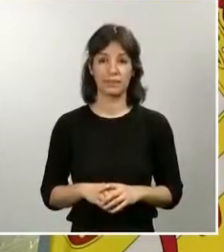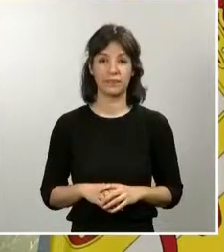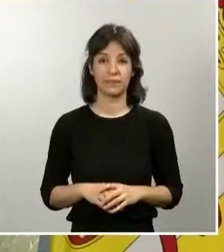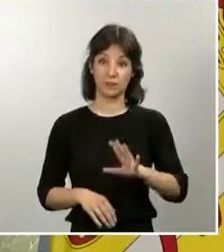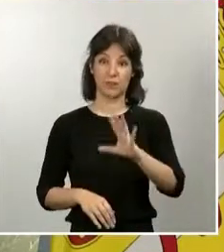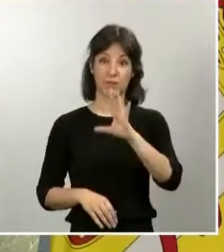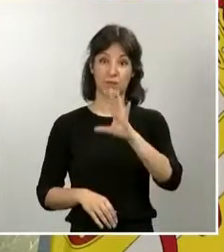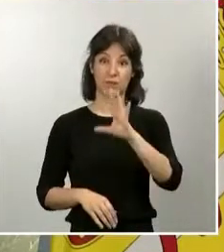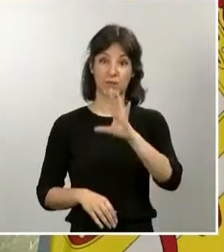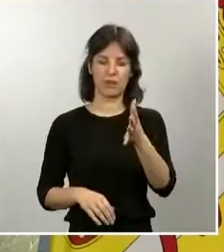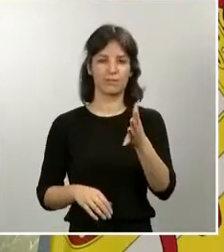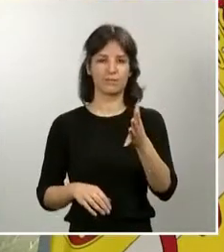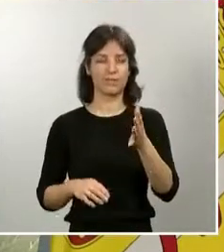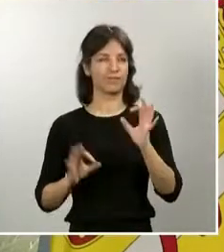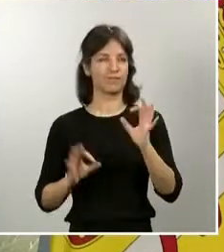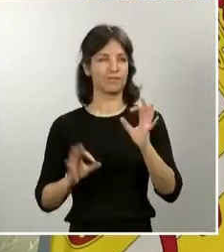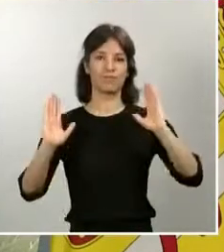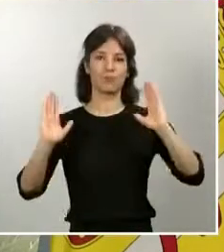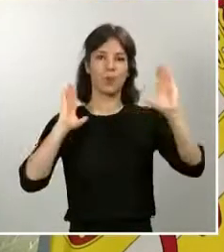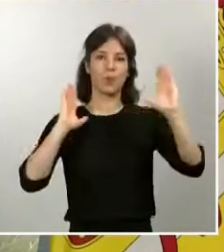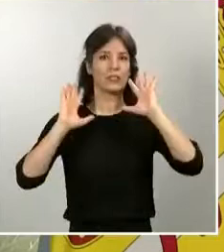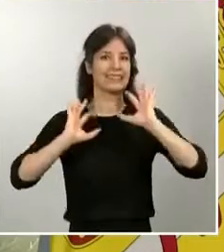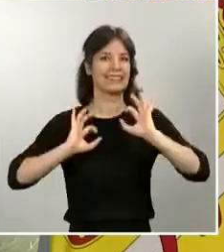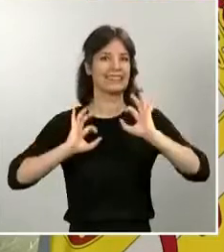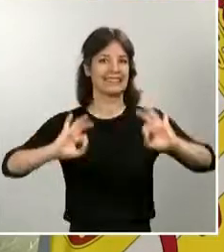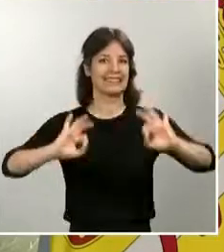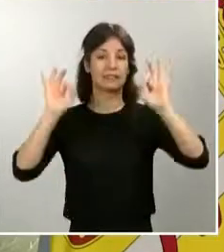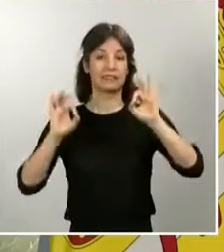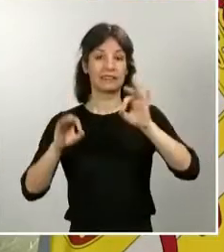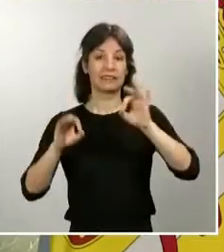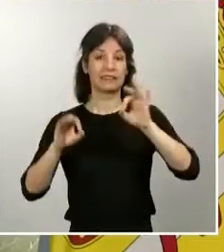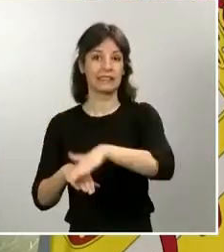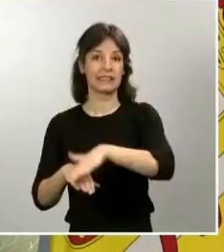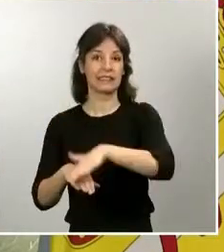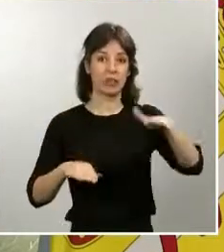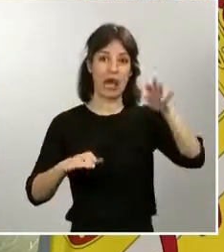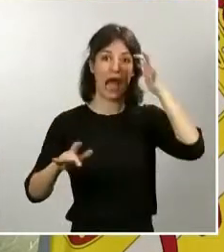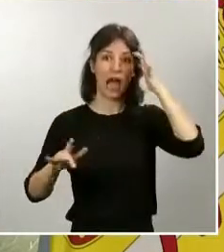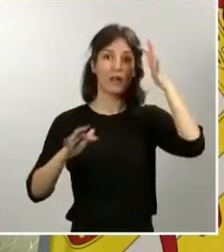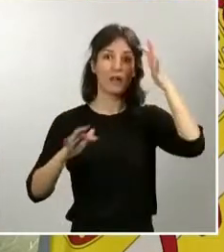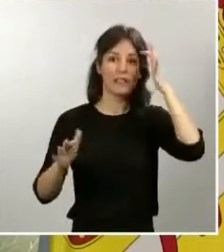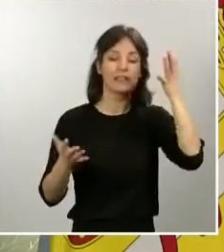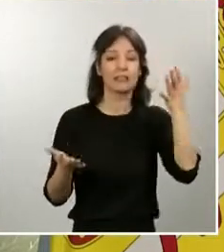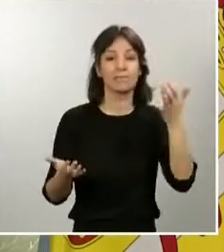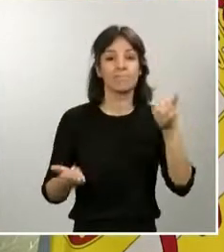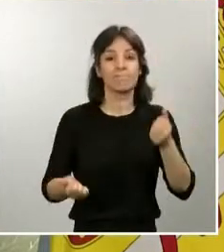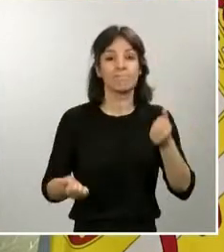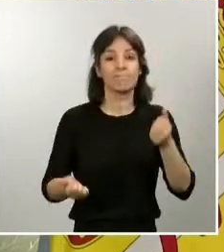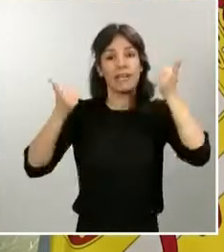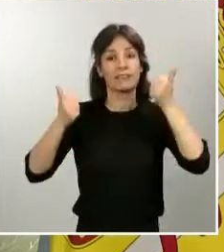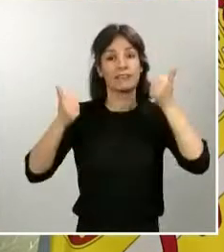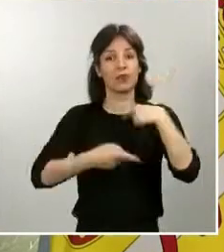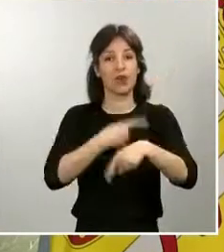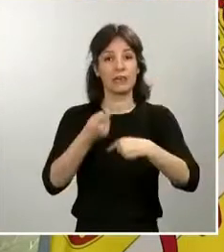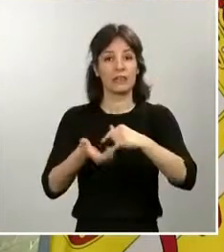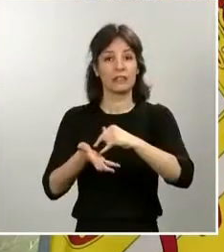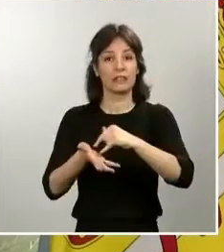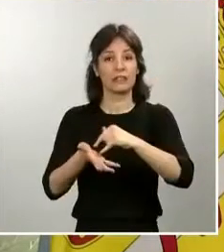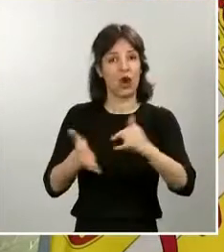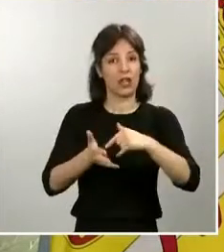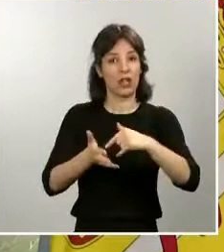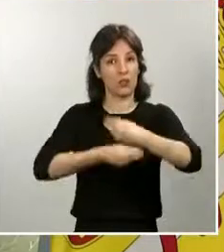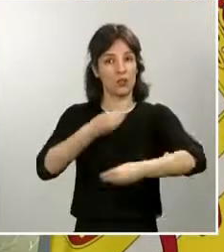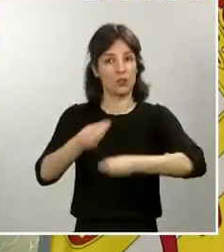momento, muchos niños y adolescentes hacen uso diario de las nuevas tecnologías, pero no sólo para atender sus